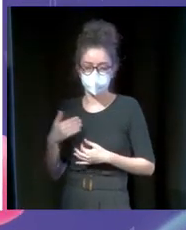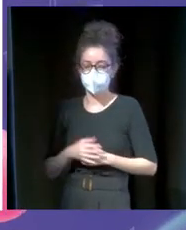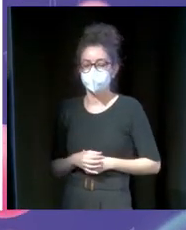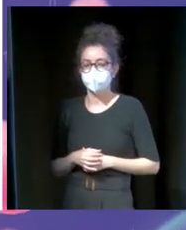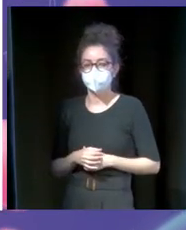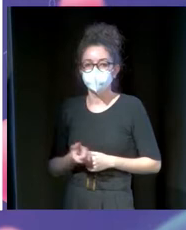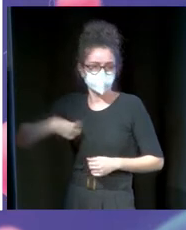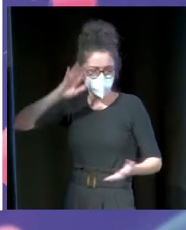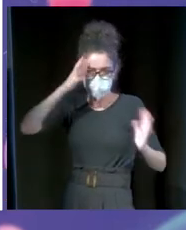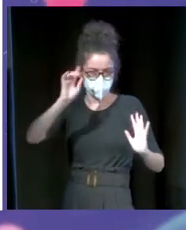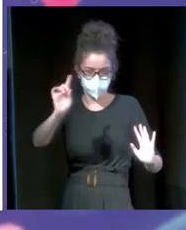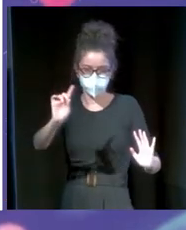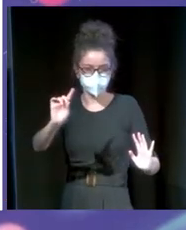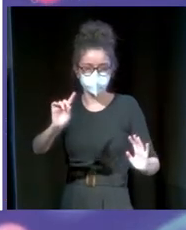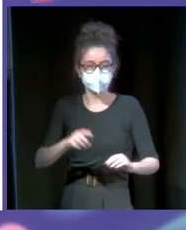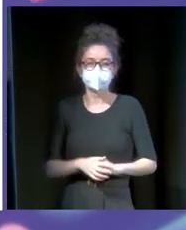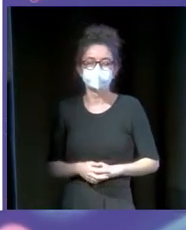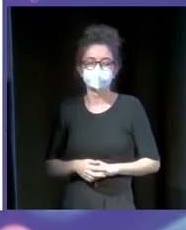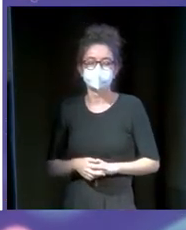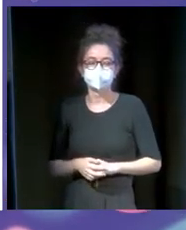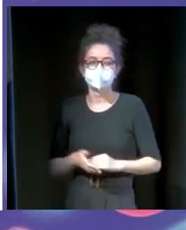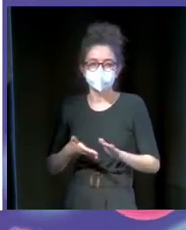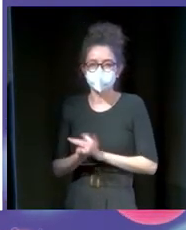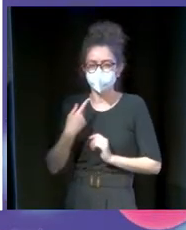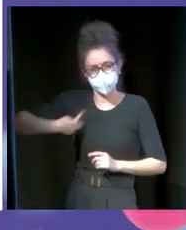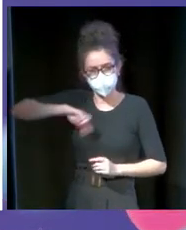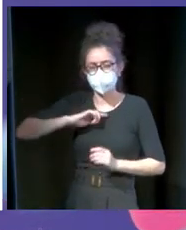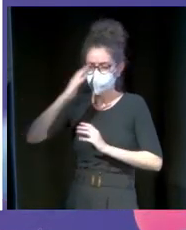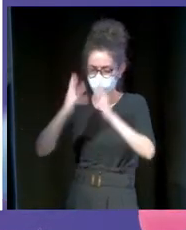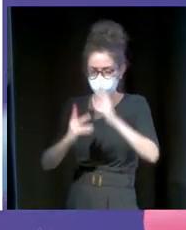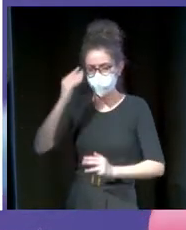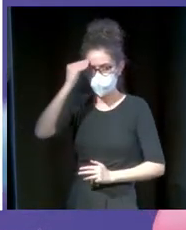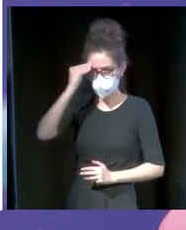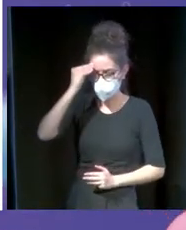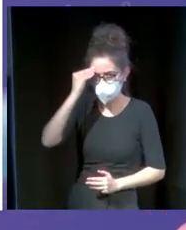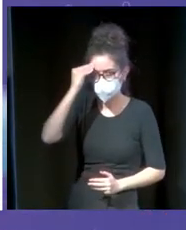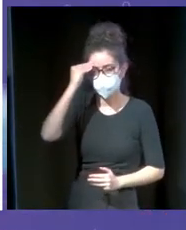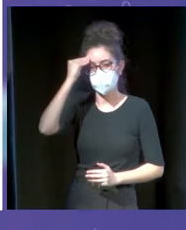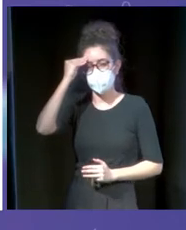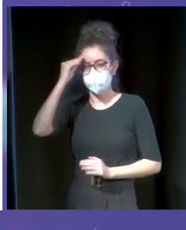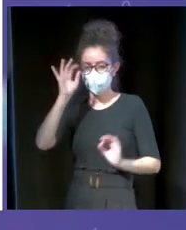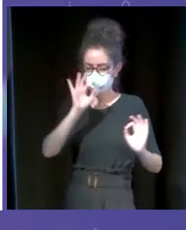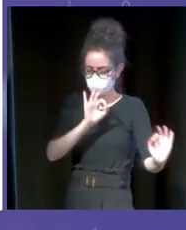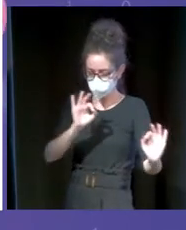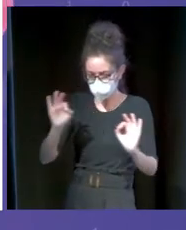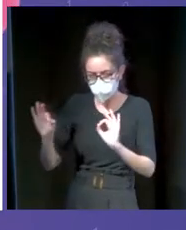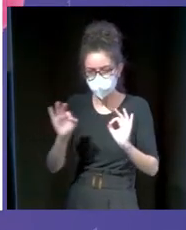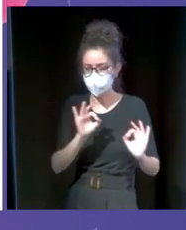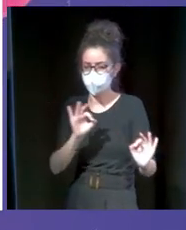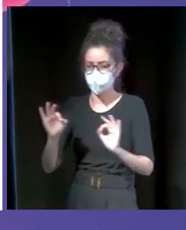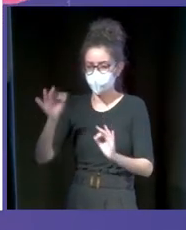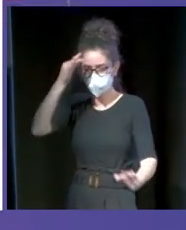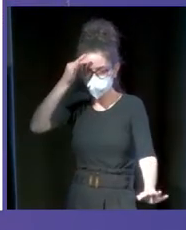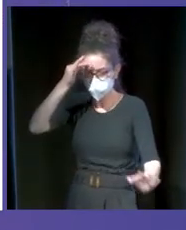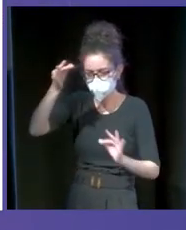No estamos locos. Todo esto se basa en una serie de números y unos business case que hemos hecho en el que analizamos un poco